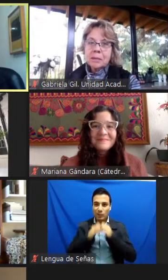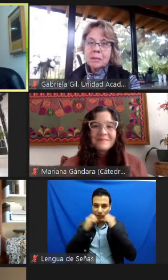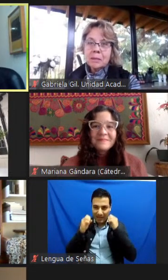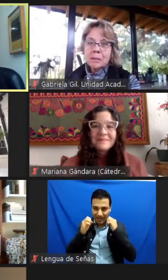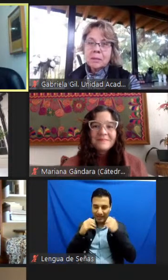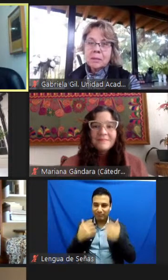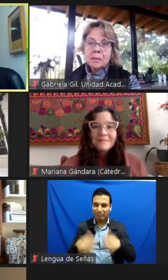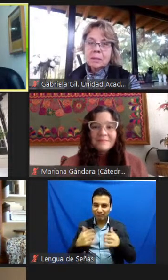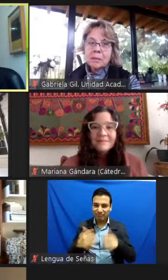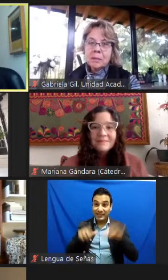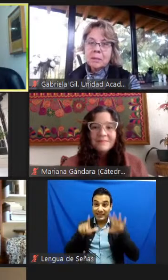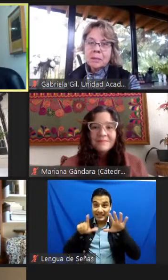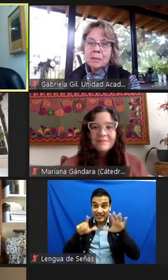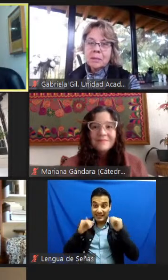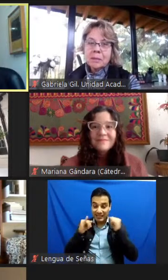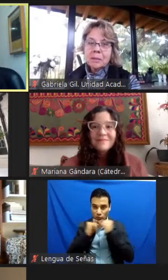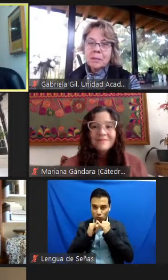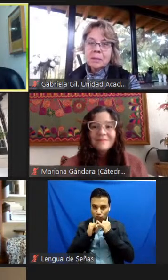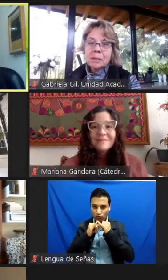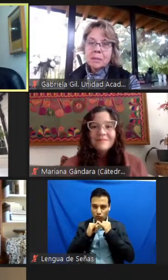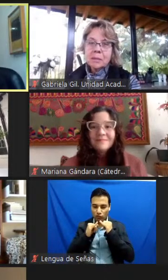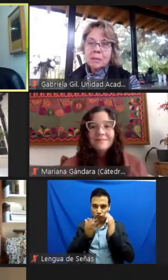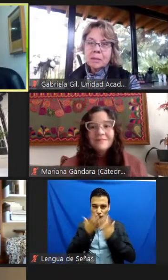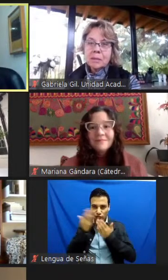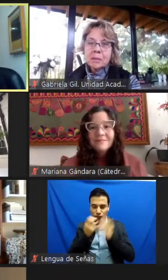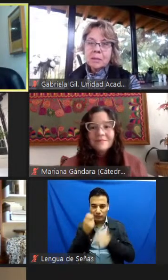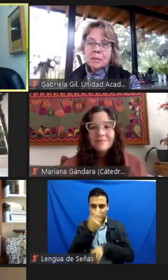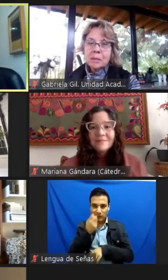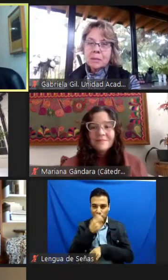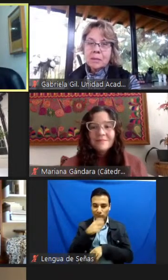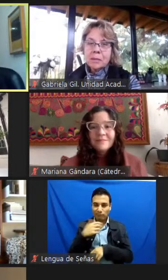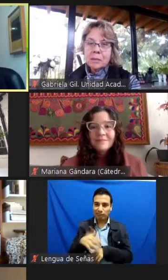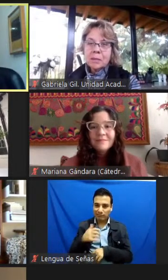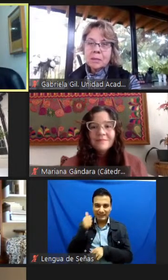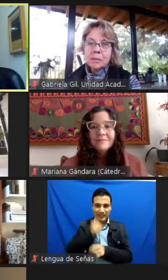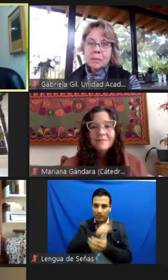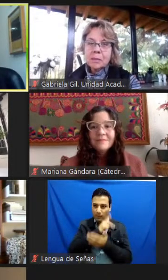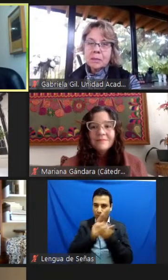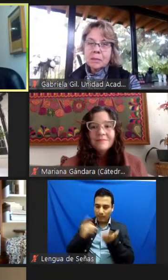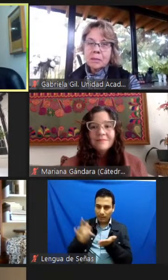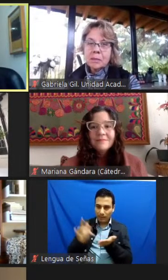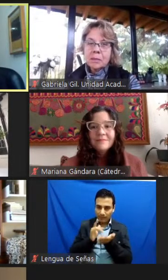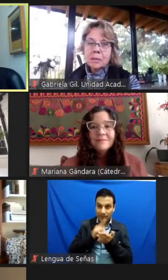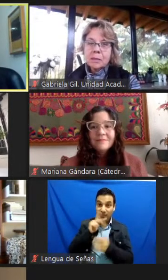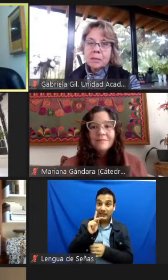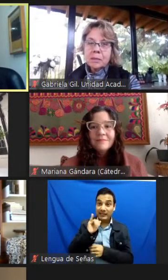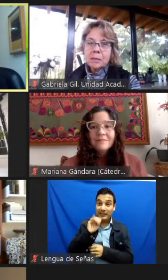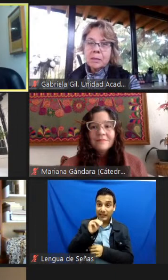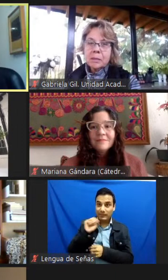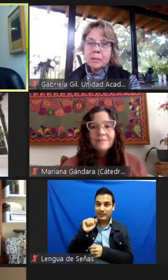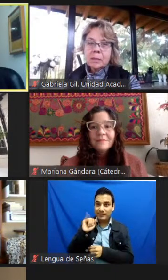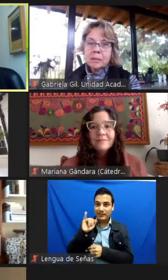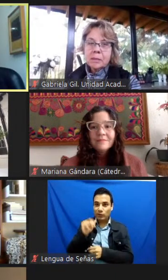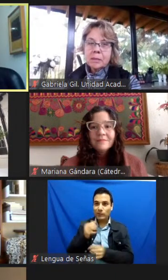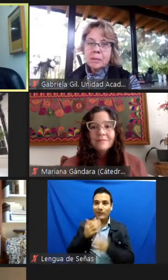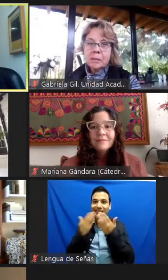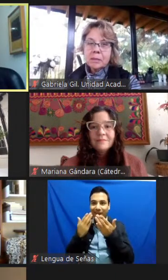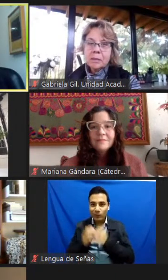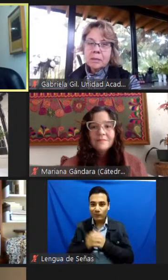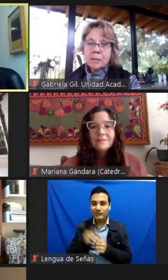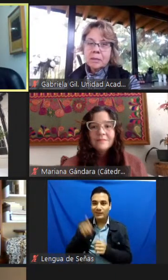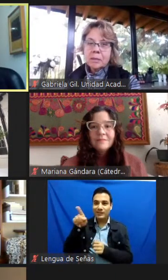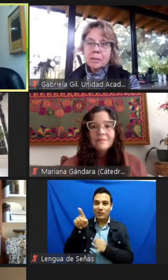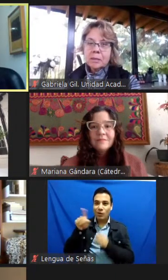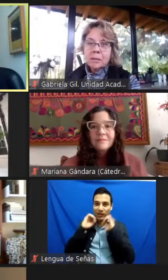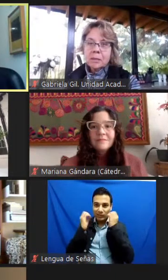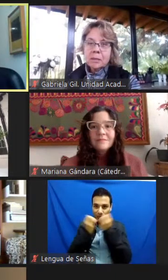17 Estudios Críticos, siempre aliados de nuestros programas, a Kim Simpson, por supuesto, thank you Kim, y su organización Take